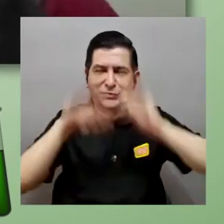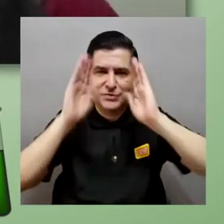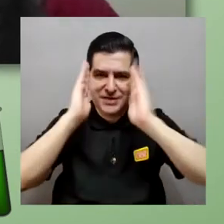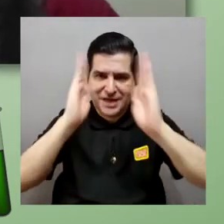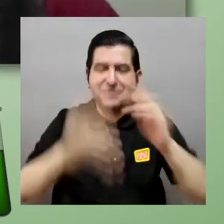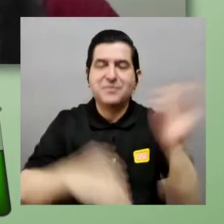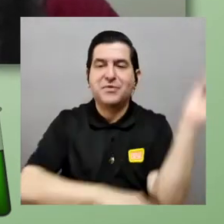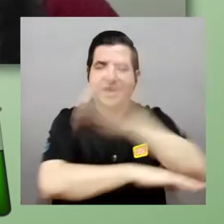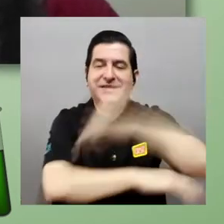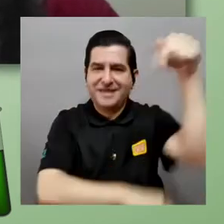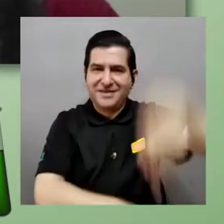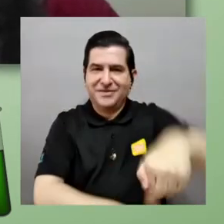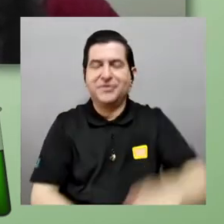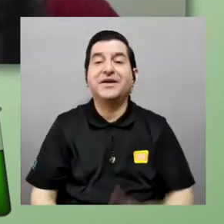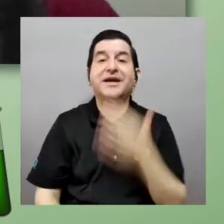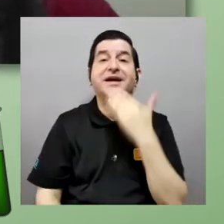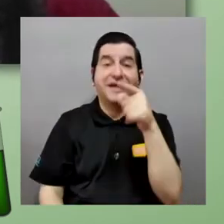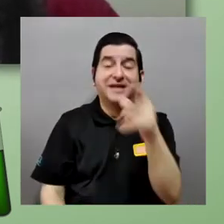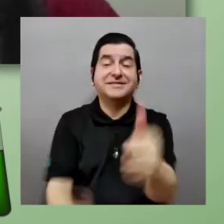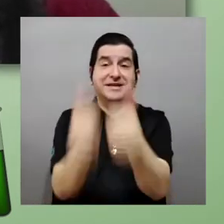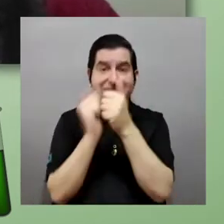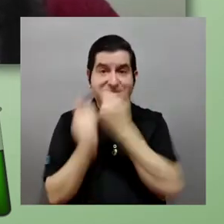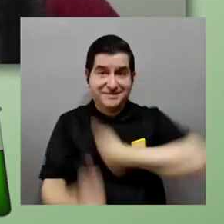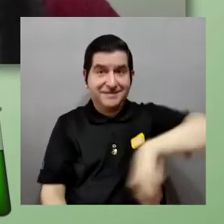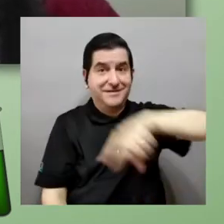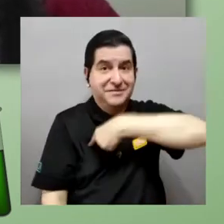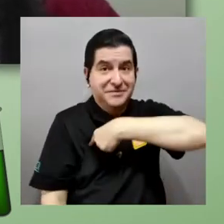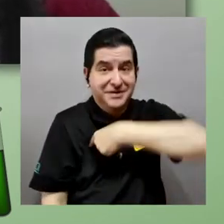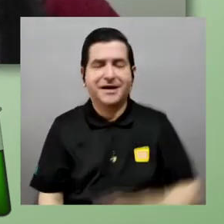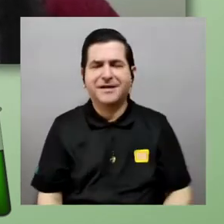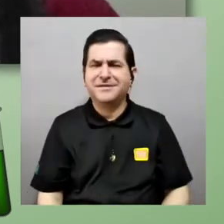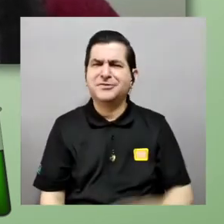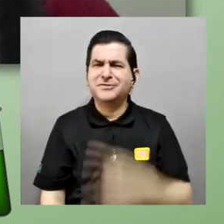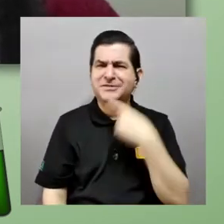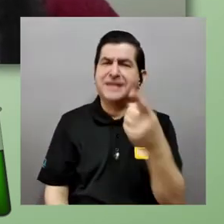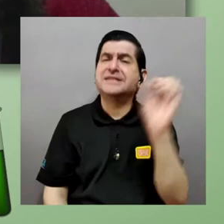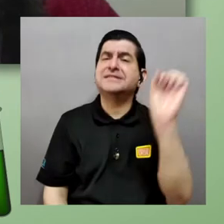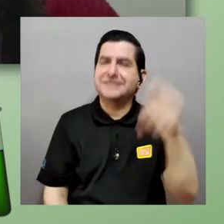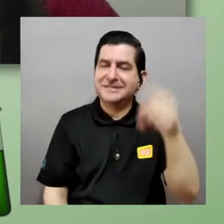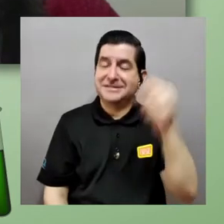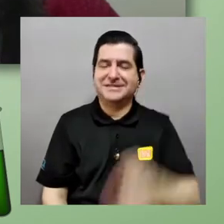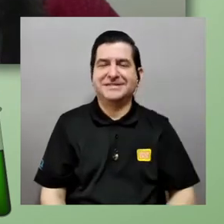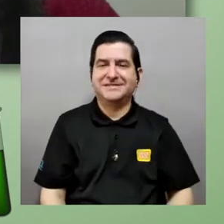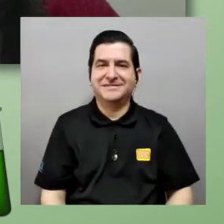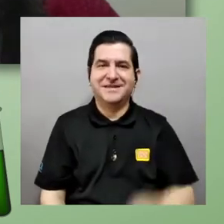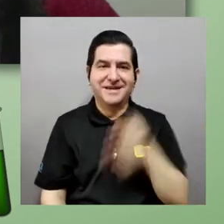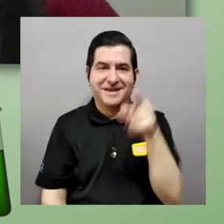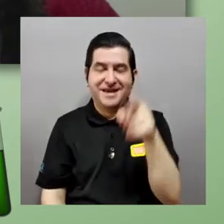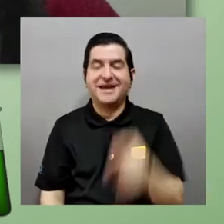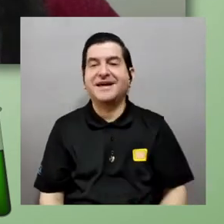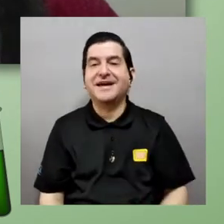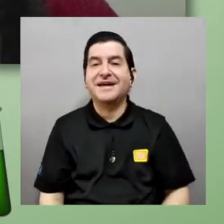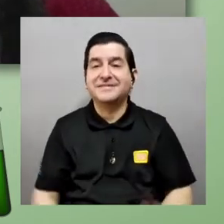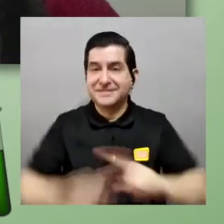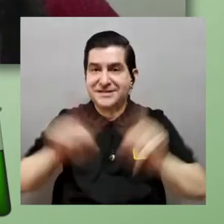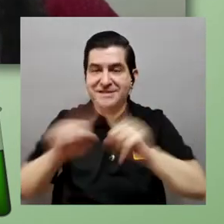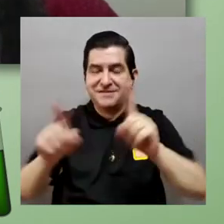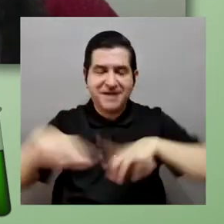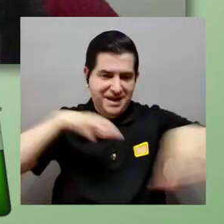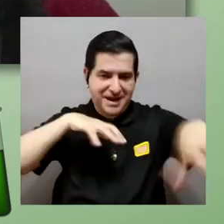sacar el rato para escucharnos el día de hoy Gracias a usted por acompañarnos y por decirnos que sí para esta